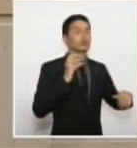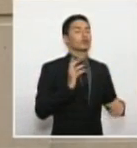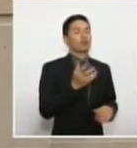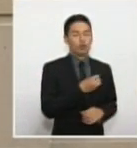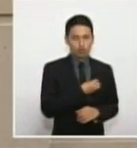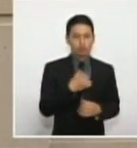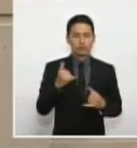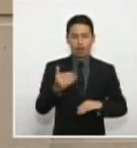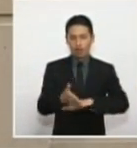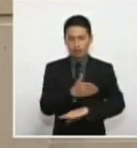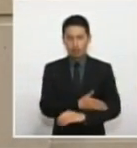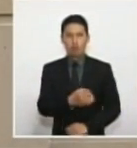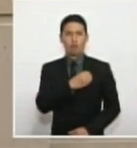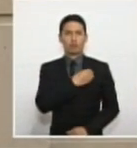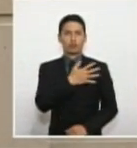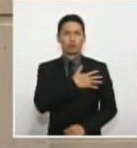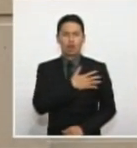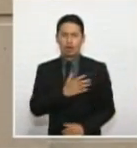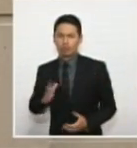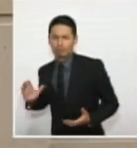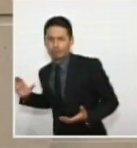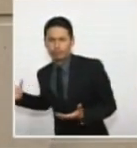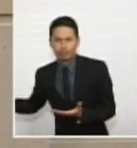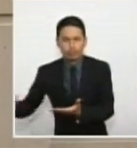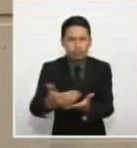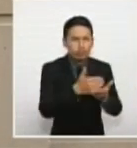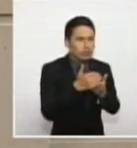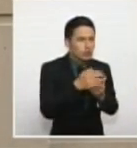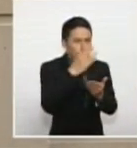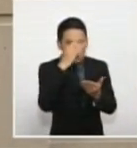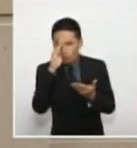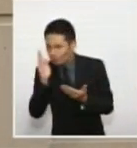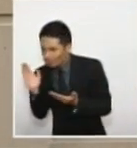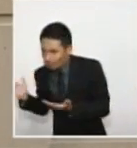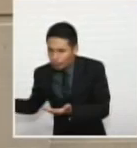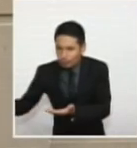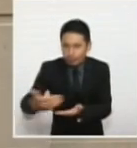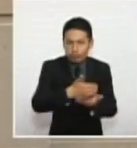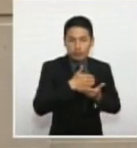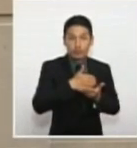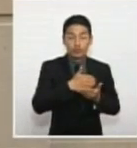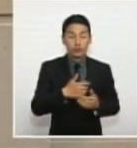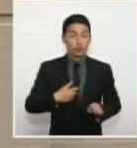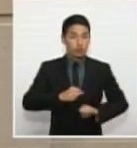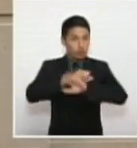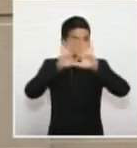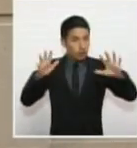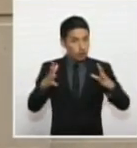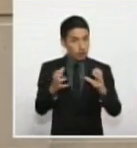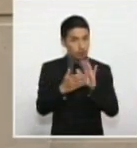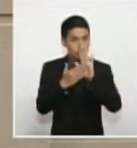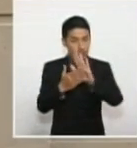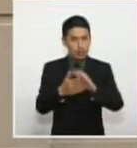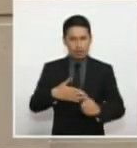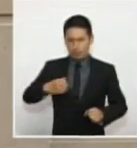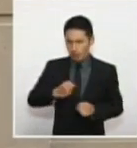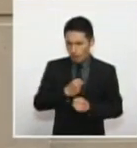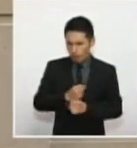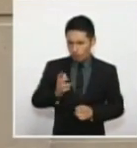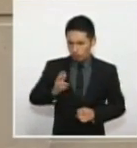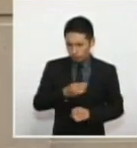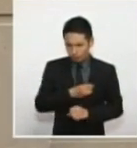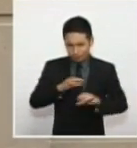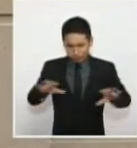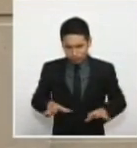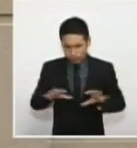precisamente la oportunidad de recoger esas inquietudes. Aquí yo quiero dar muy en claro que el trabajo que se ha hecho